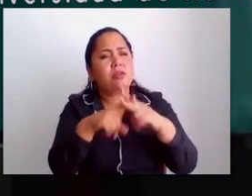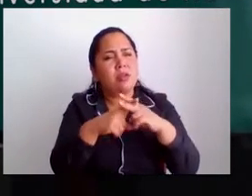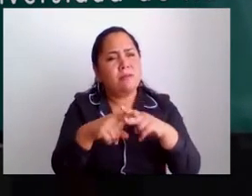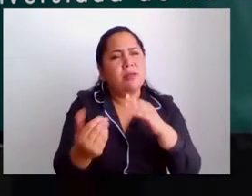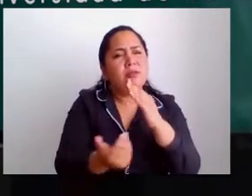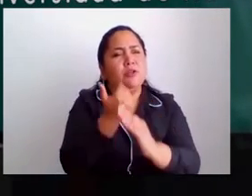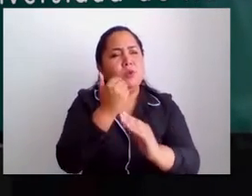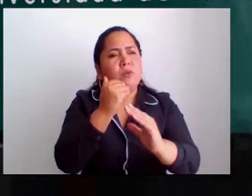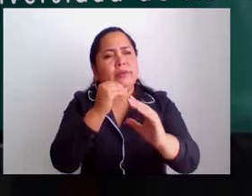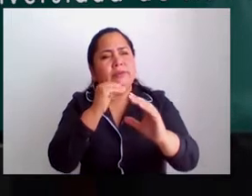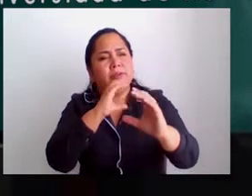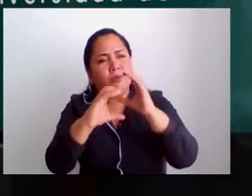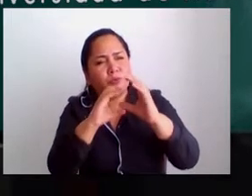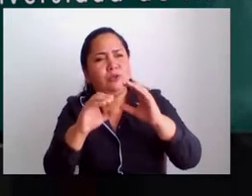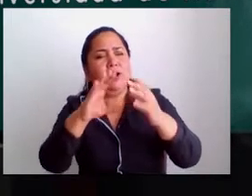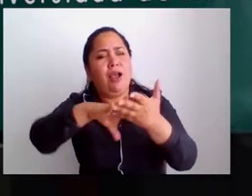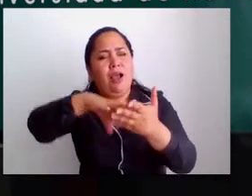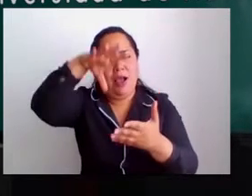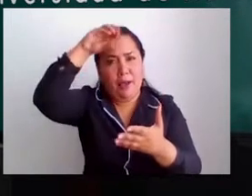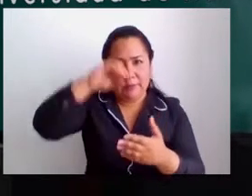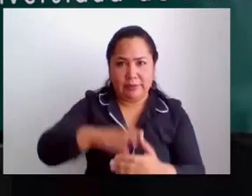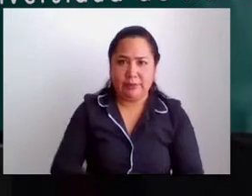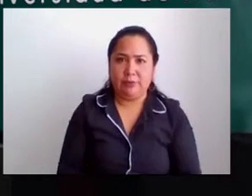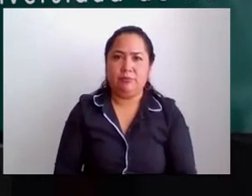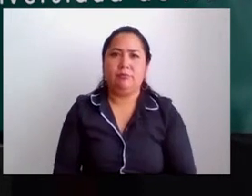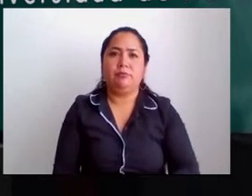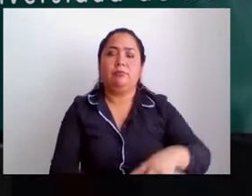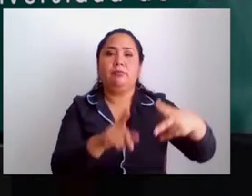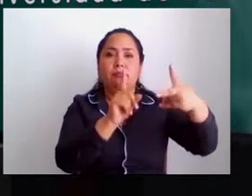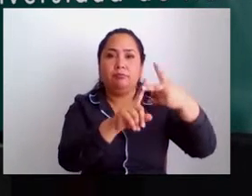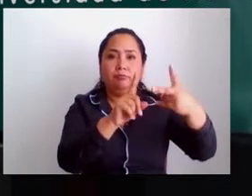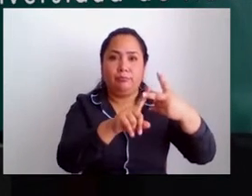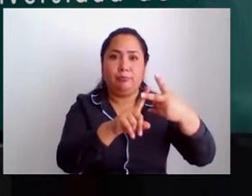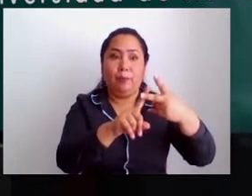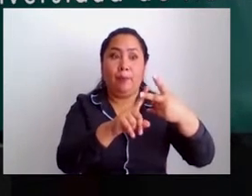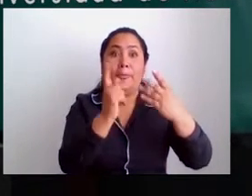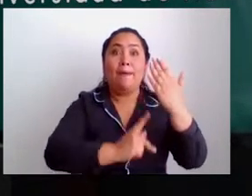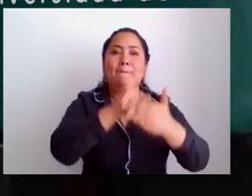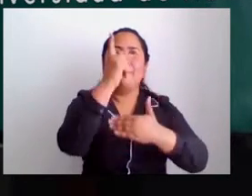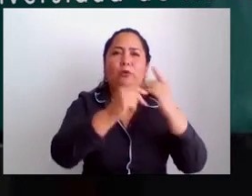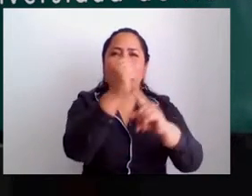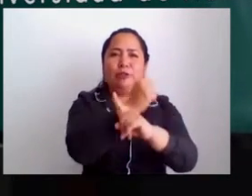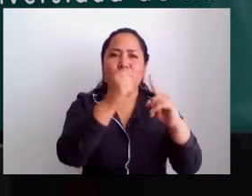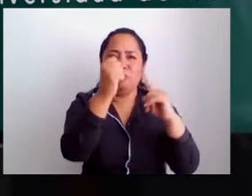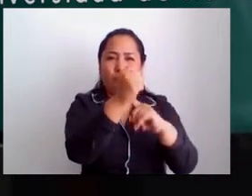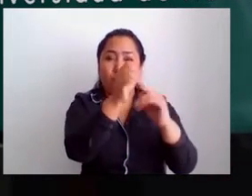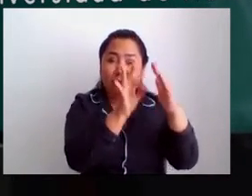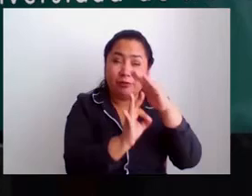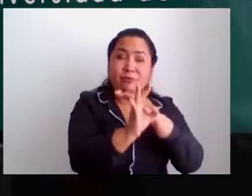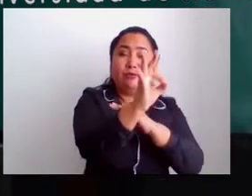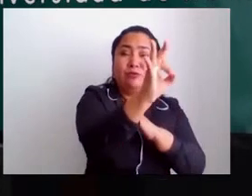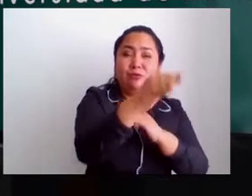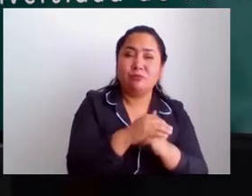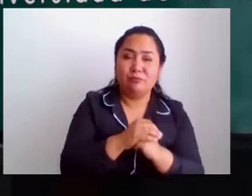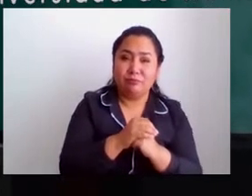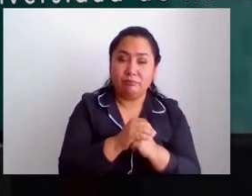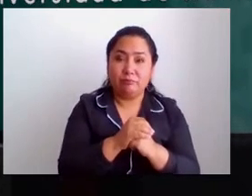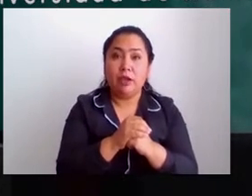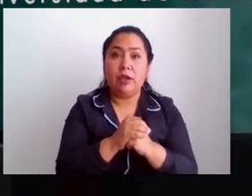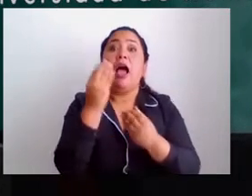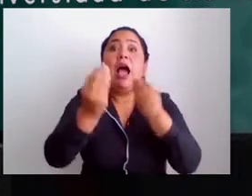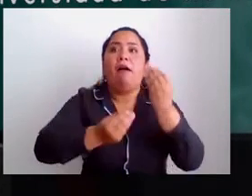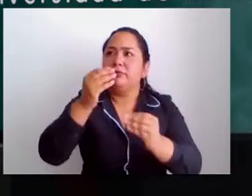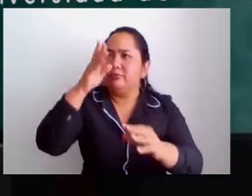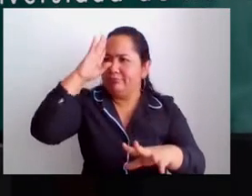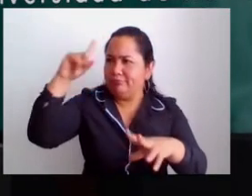nuestra estructura curricular. En el eje estratégico de proyección social, uno de los segundos ejes, vamos a establecer